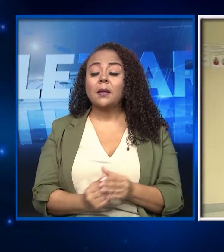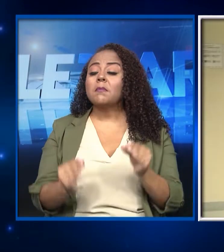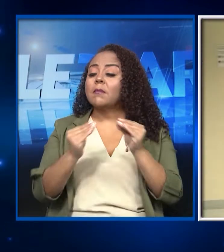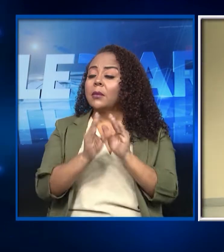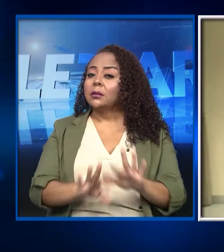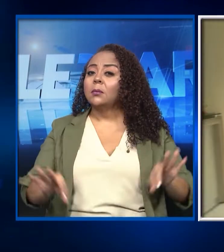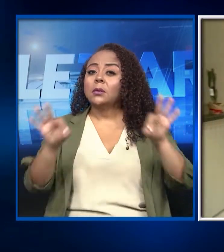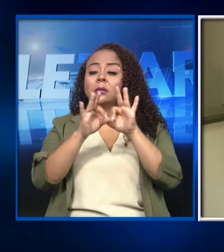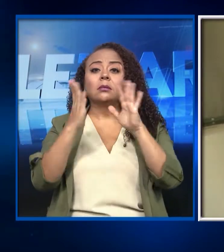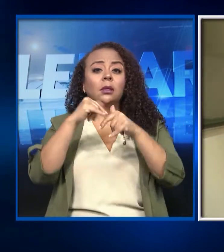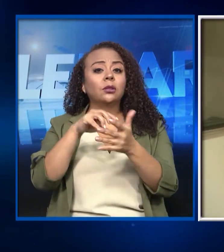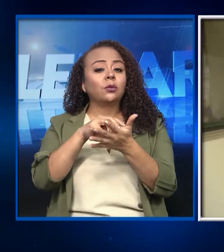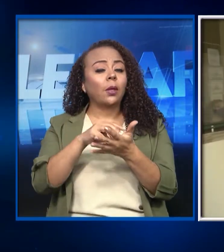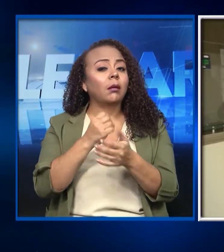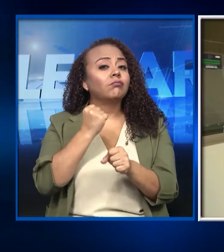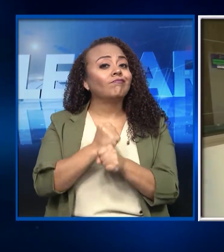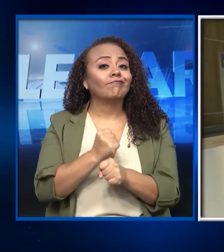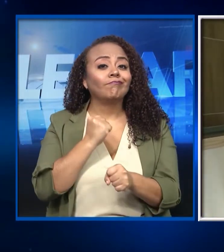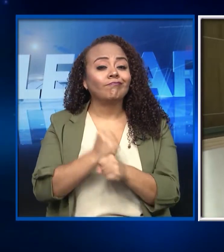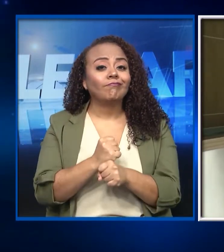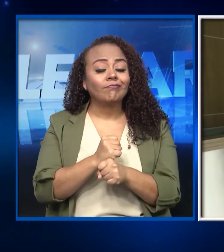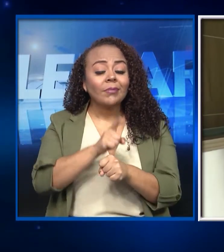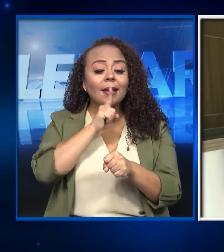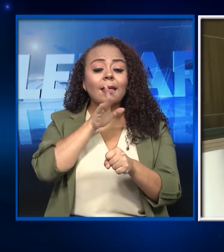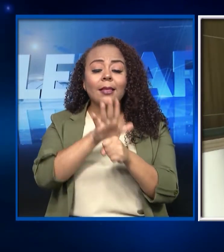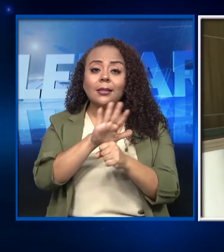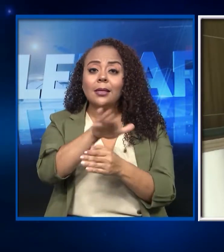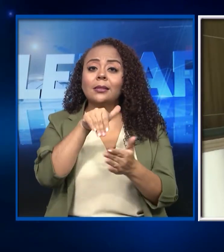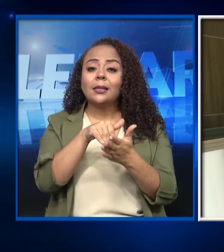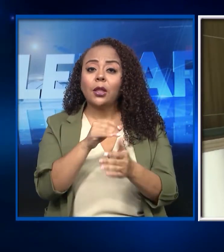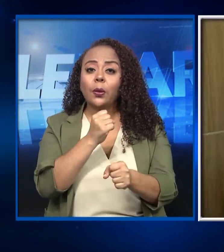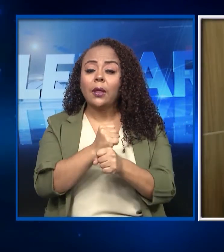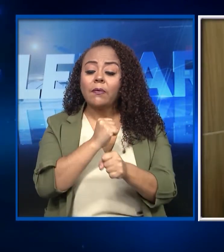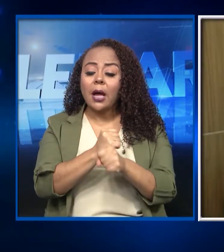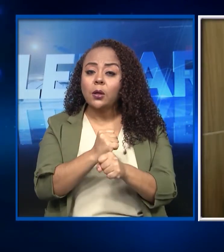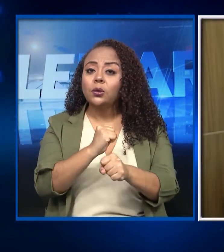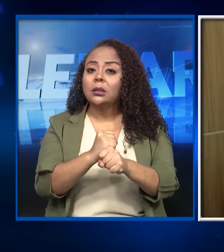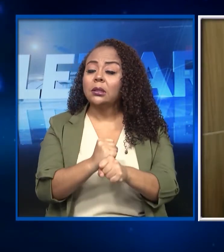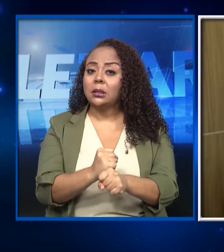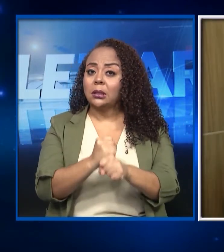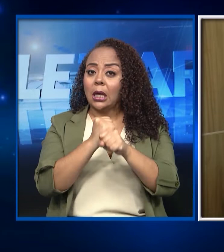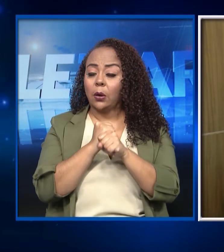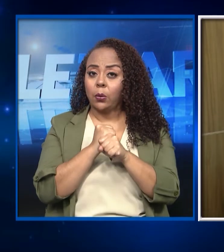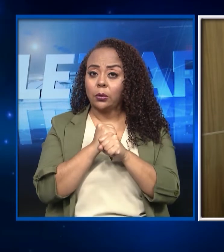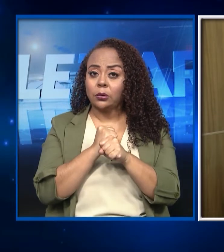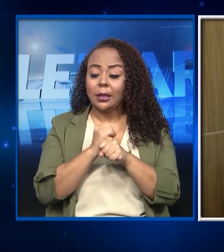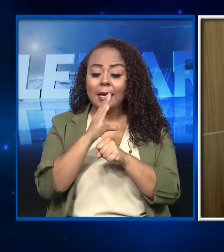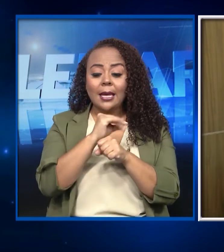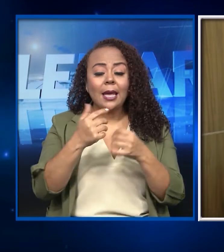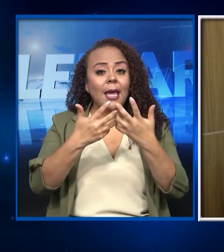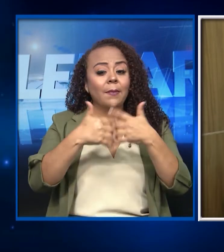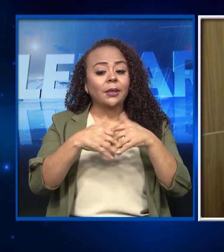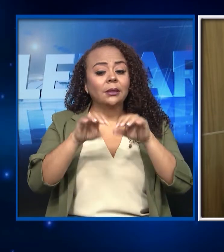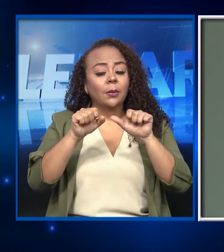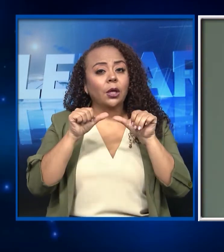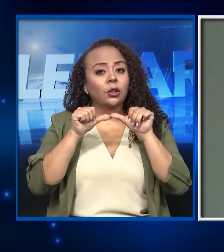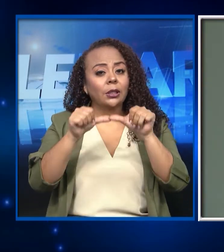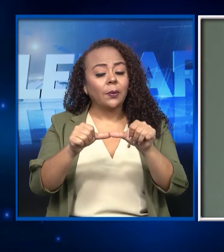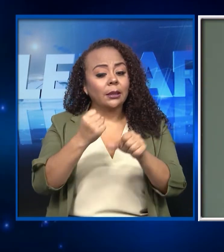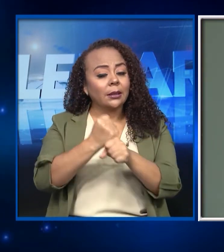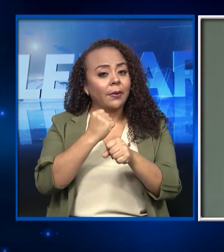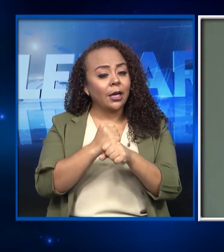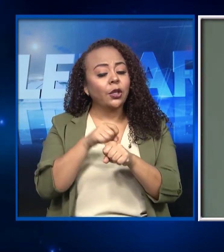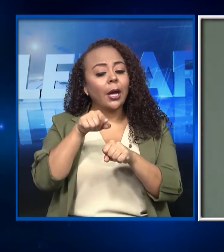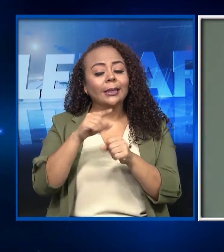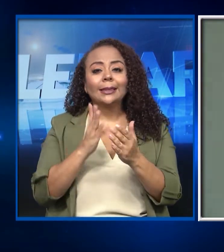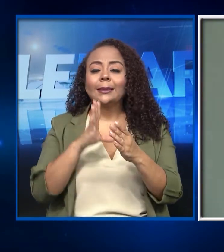sin duda es el empleo. Garantizar que los centros de trabajo sean seguros y las empresas puedan continuar operando es parte